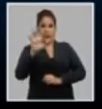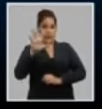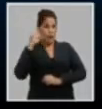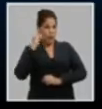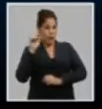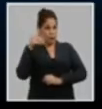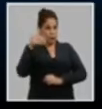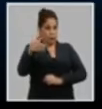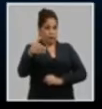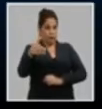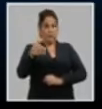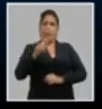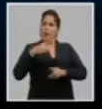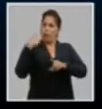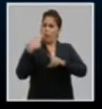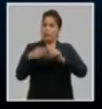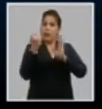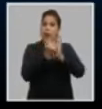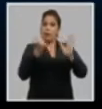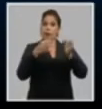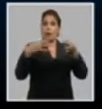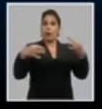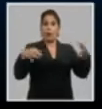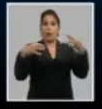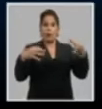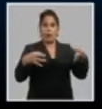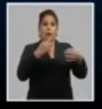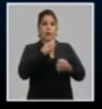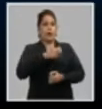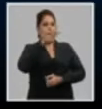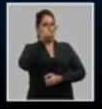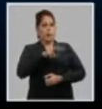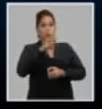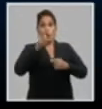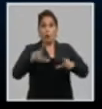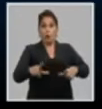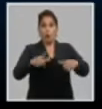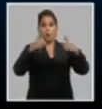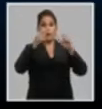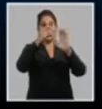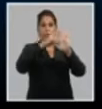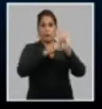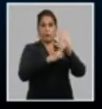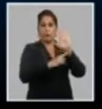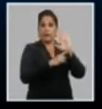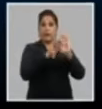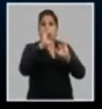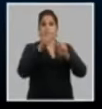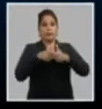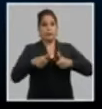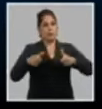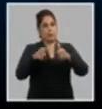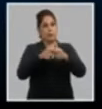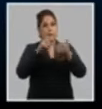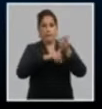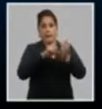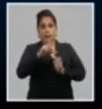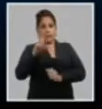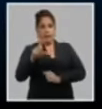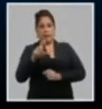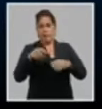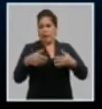quinquenio que está corriendo. Además, se aprobó un documento sobre la evaluación del cumplimiento de la resolución del séptimo congreso del partido